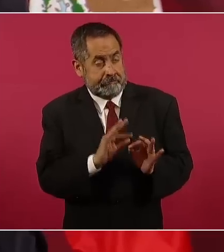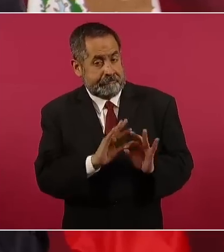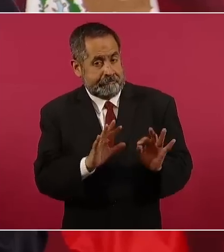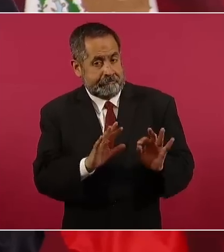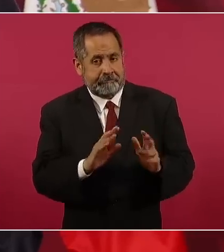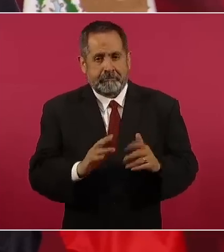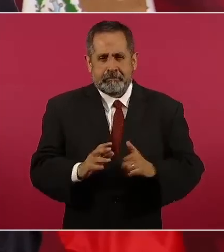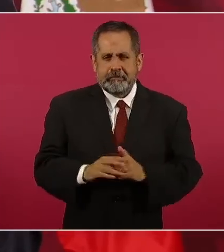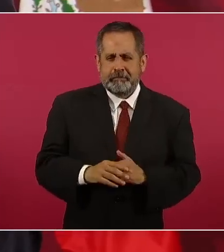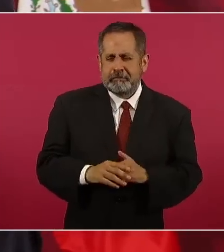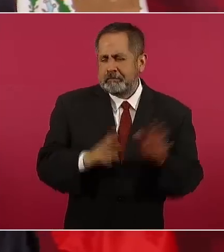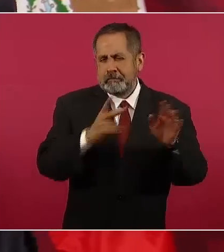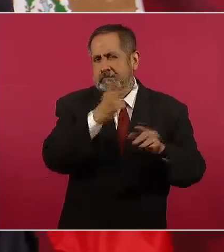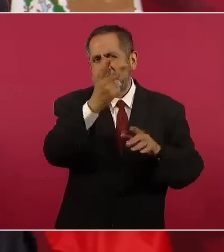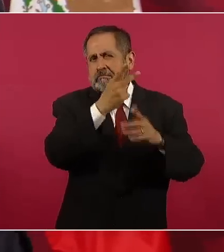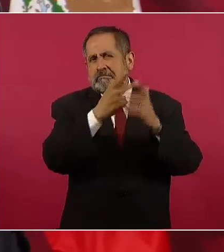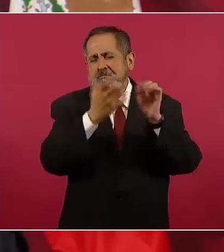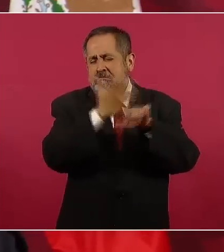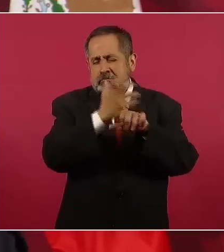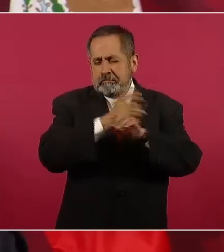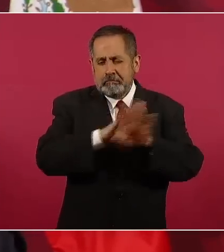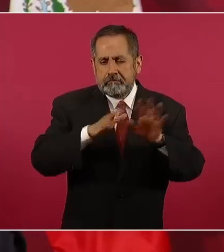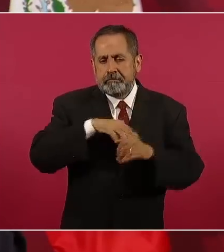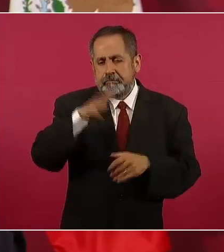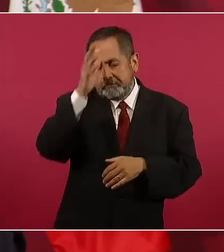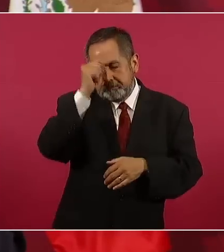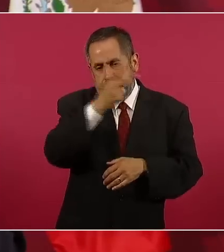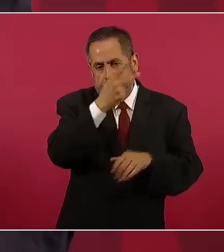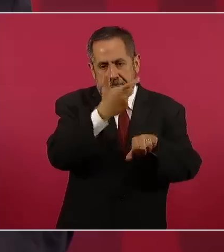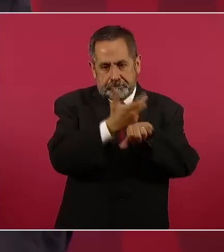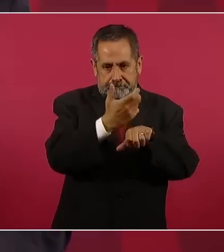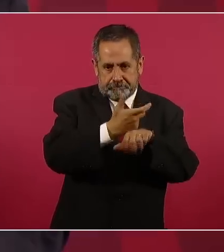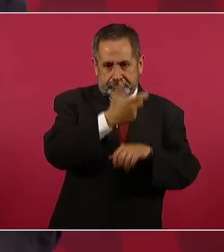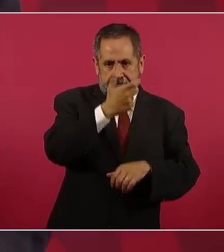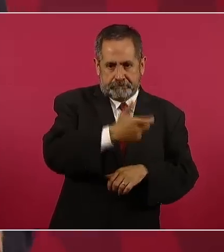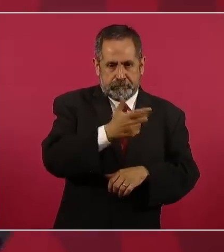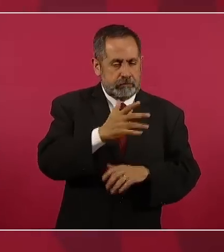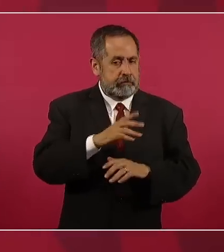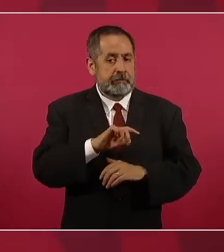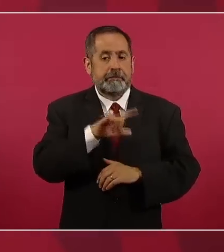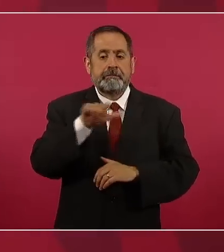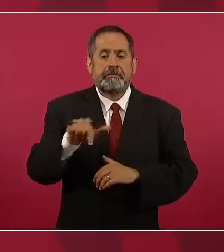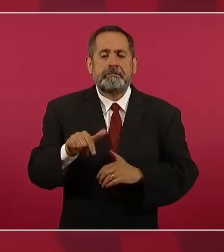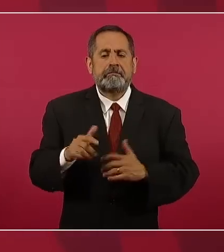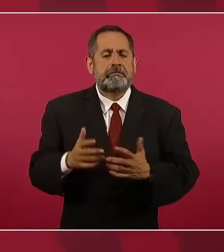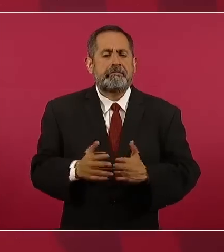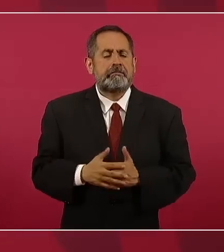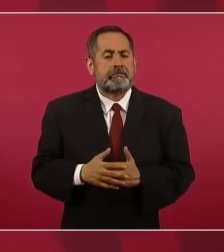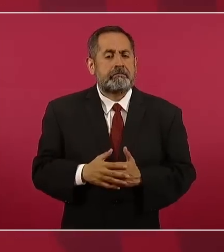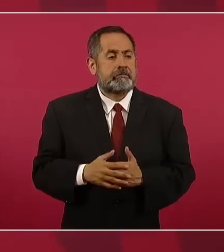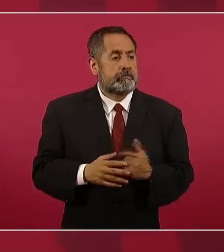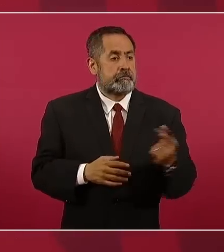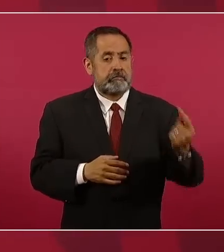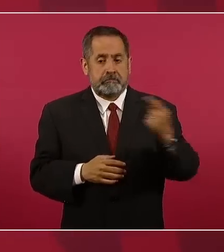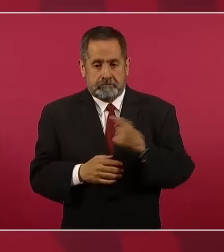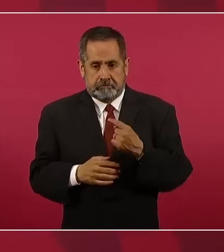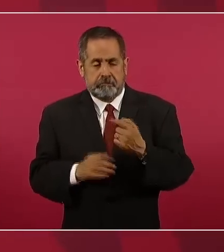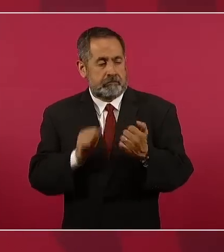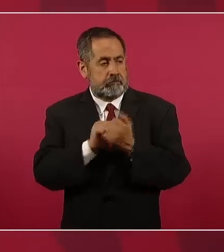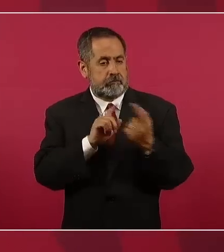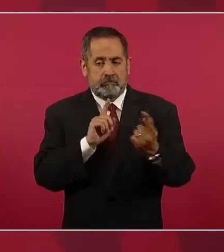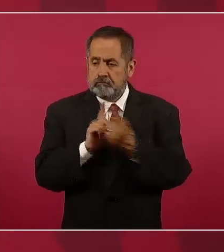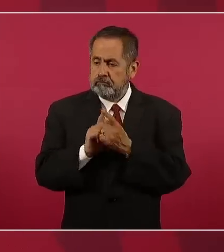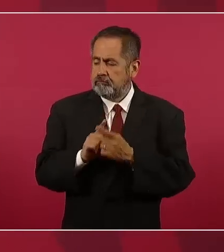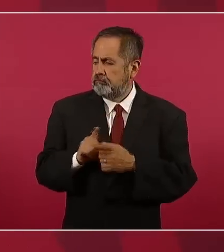o llegaron a un acuerdo en Estados Unidos y luego vinieron con nosotros a